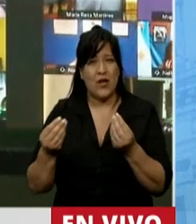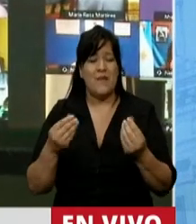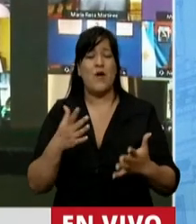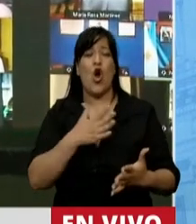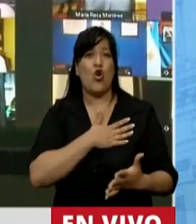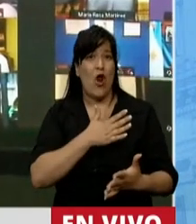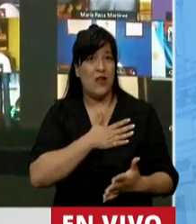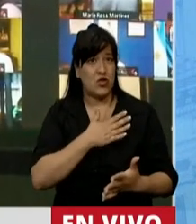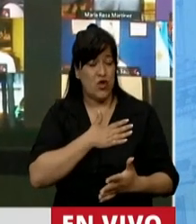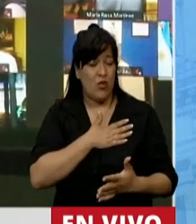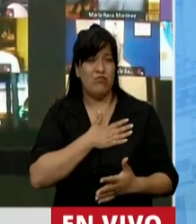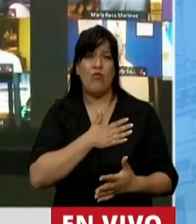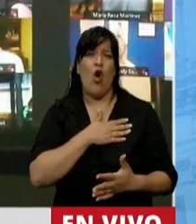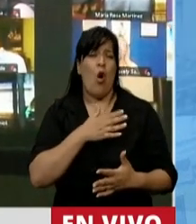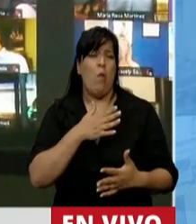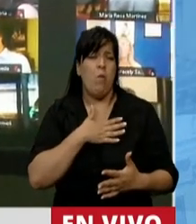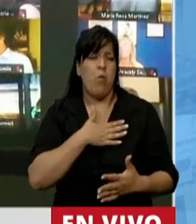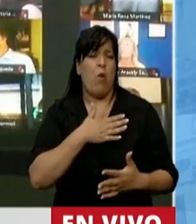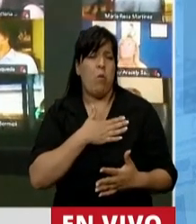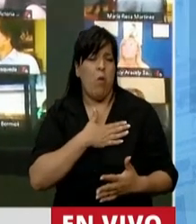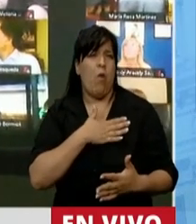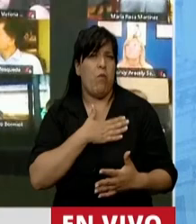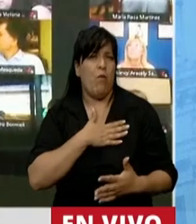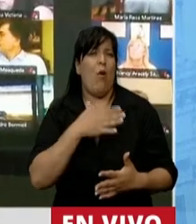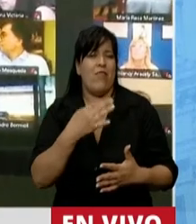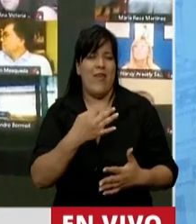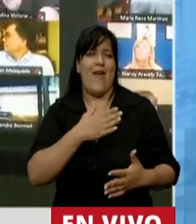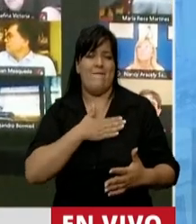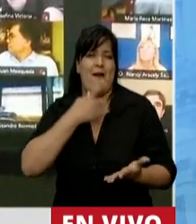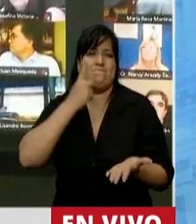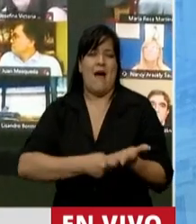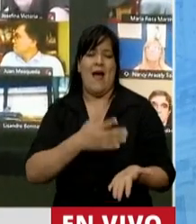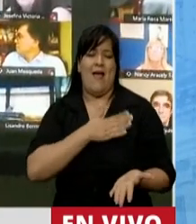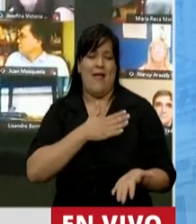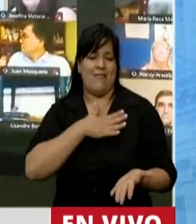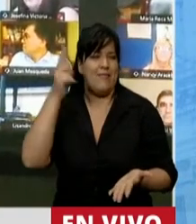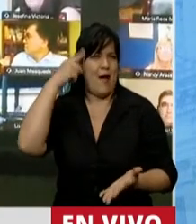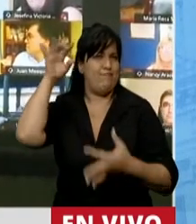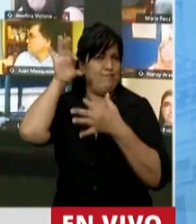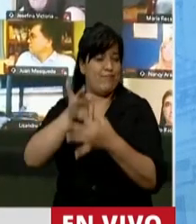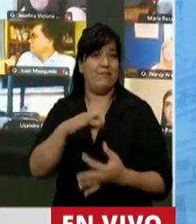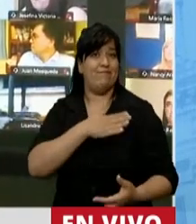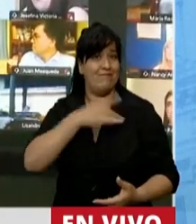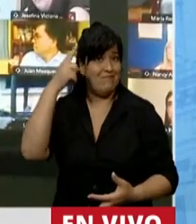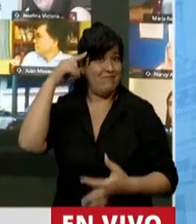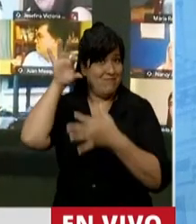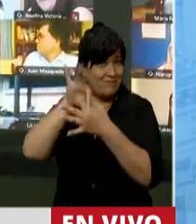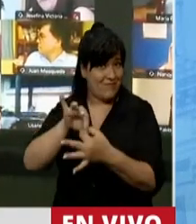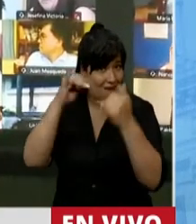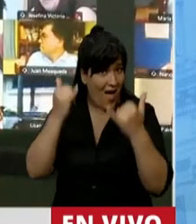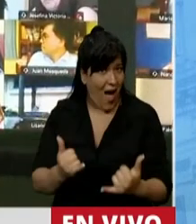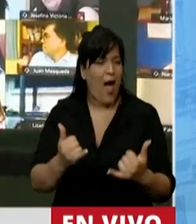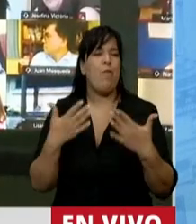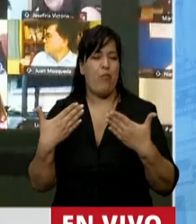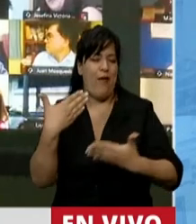corazón que late bien fuerte empiece a conducir la razón. Si unimos corazón y razón, señor presidente,